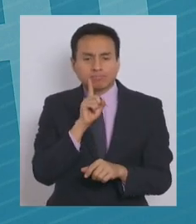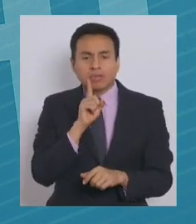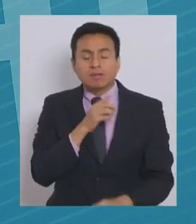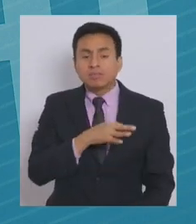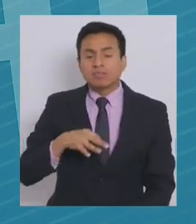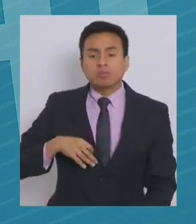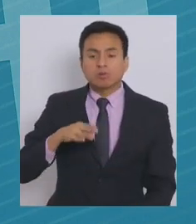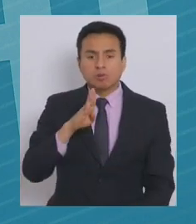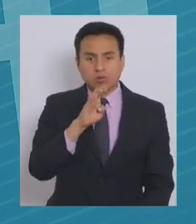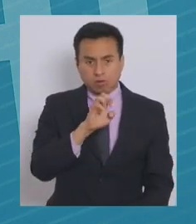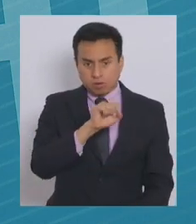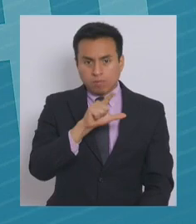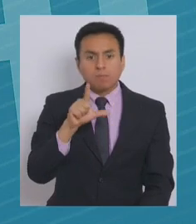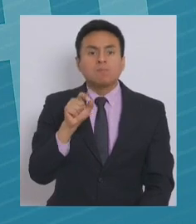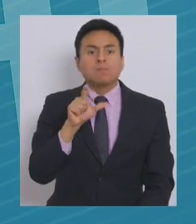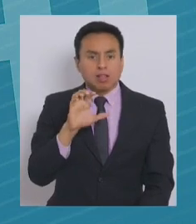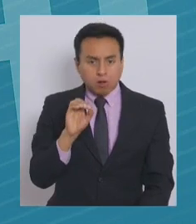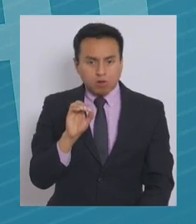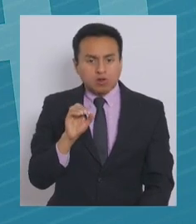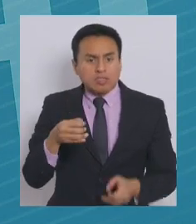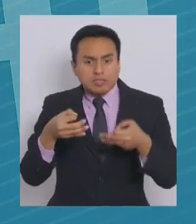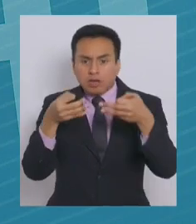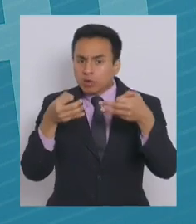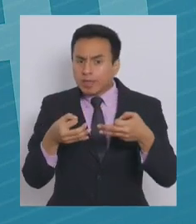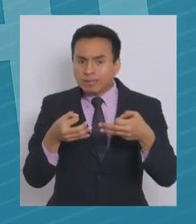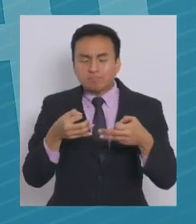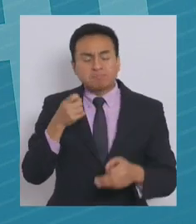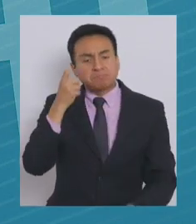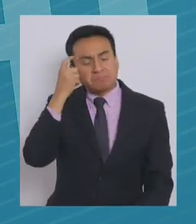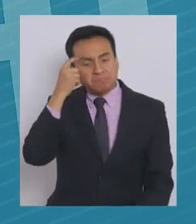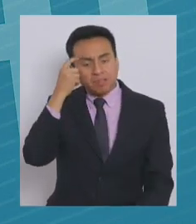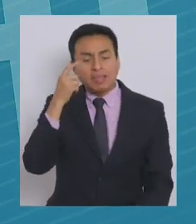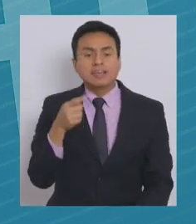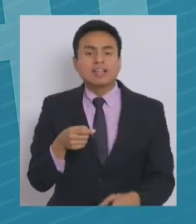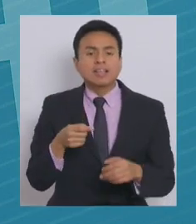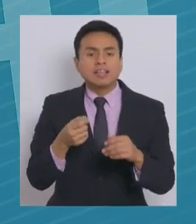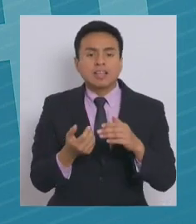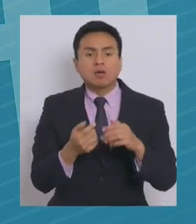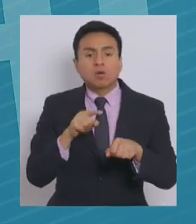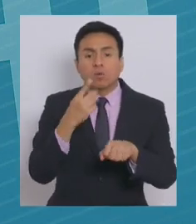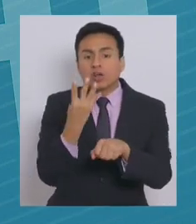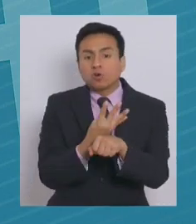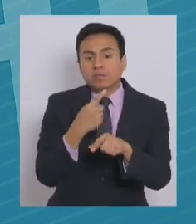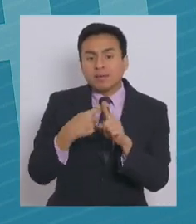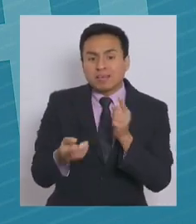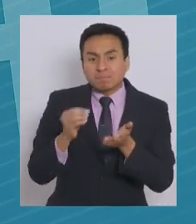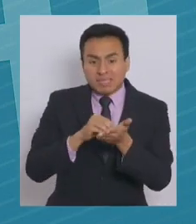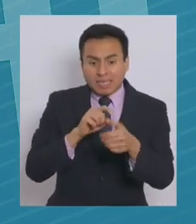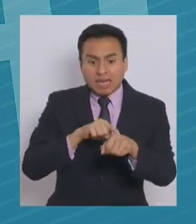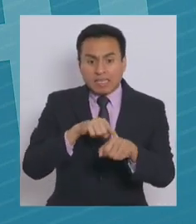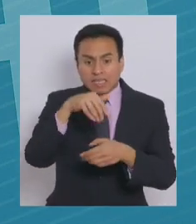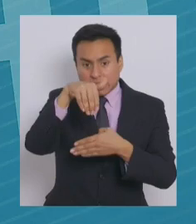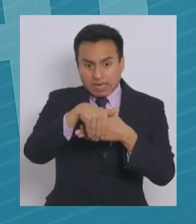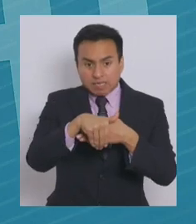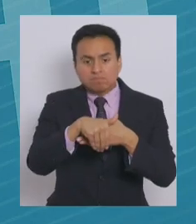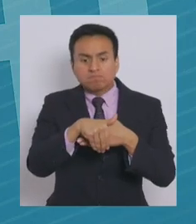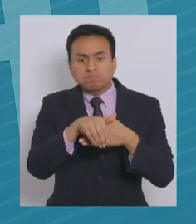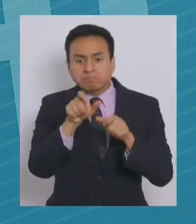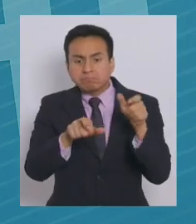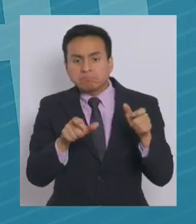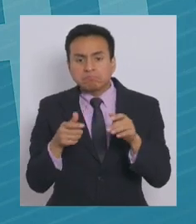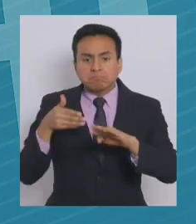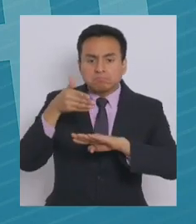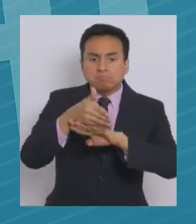Ministro del Olio, con respecto a la seguridad. Así que esperamos que la jornada, que dan exactamente cuatro horas y media más, sea una jornada